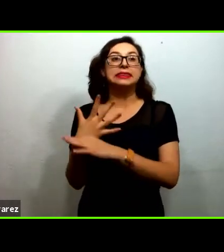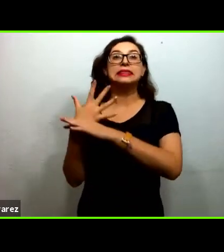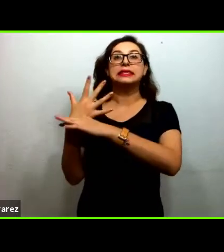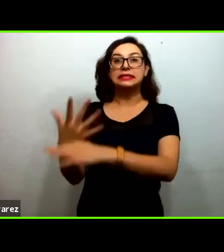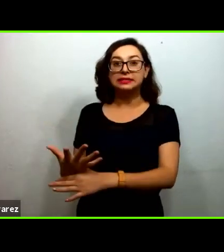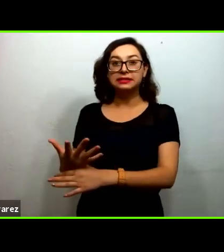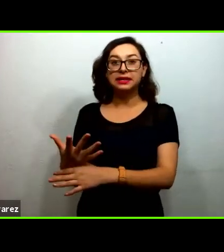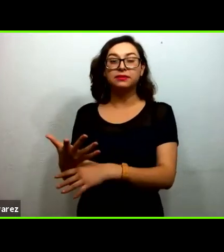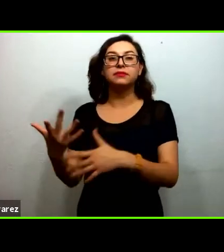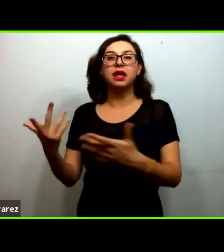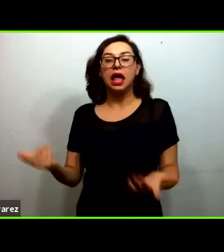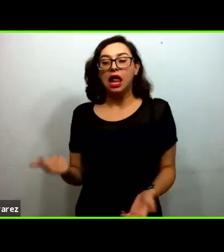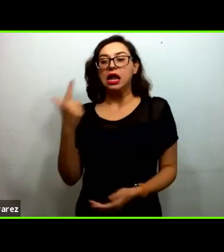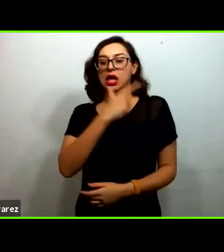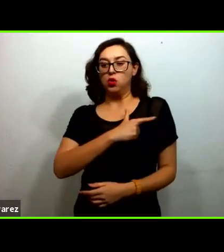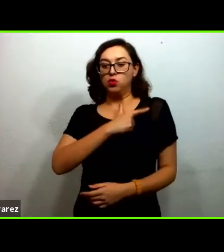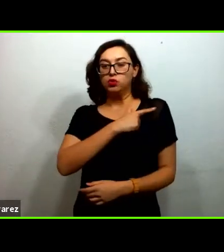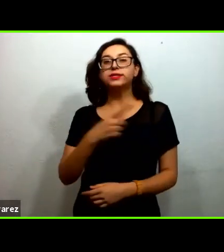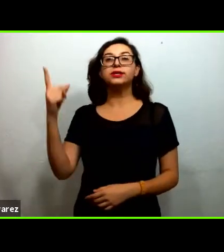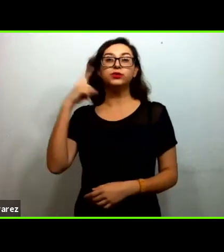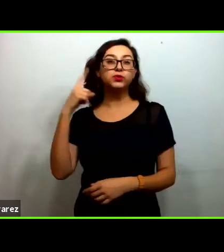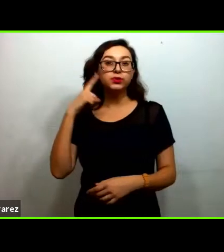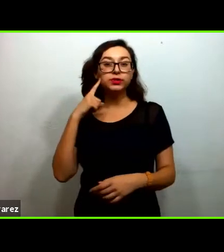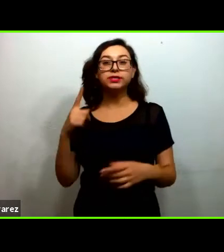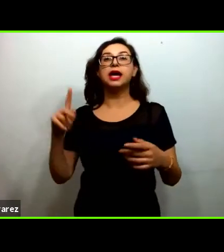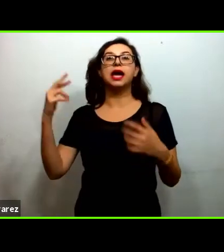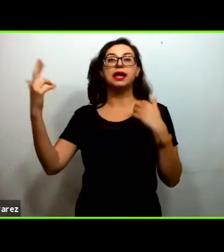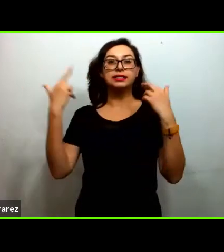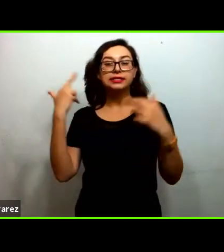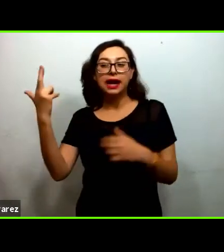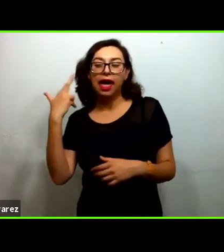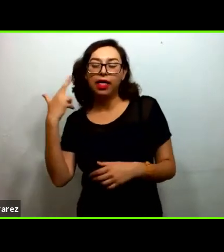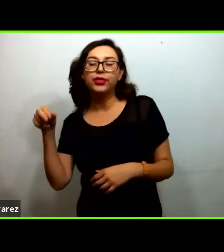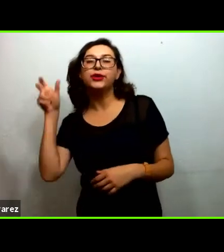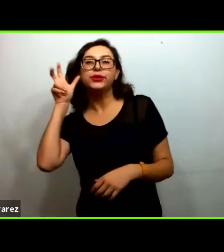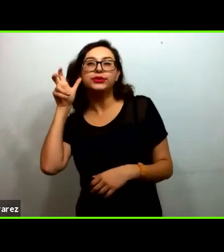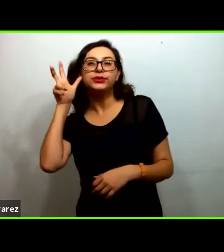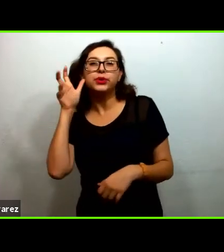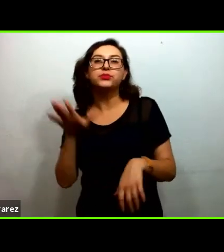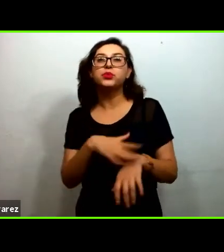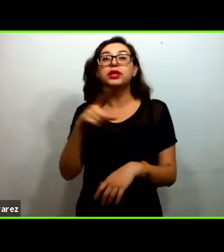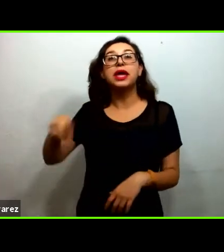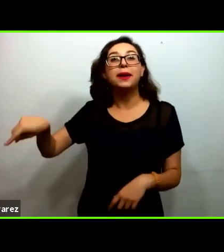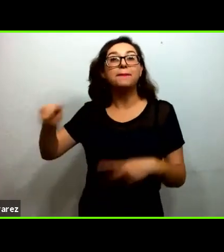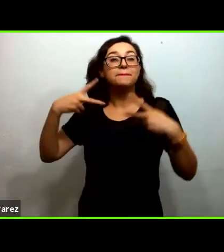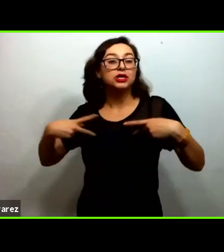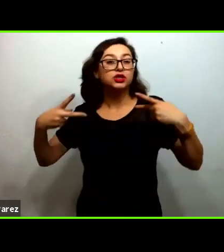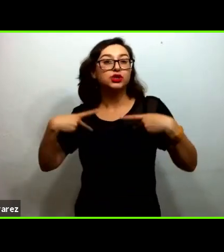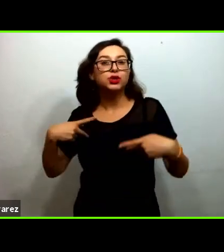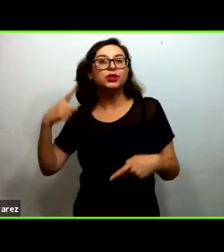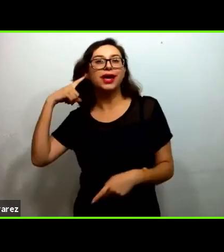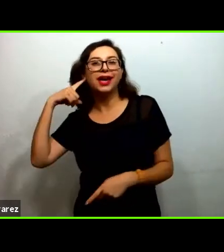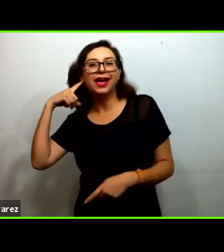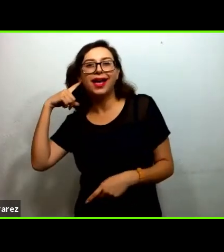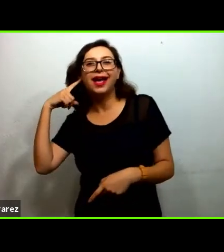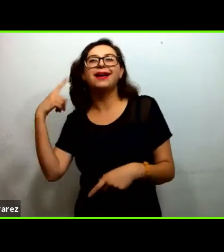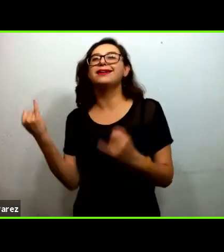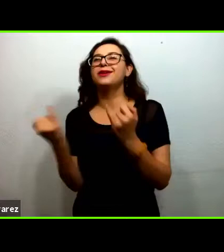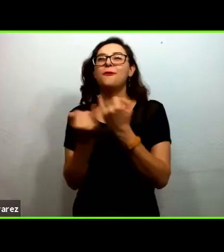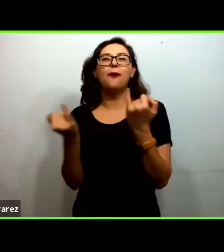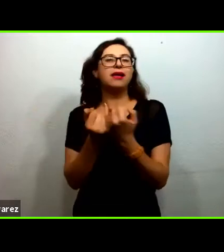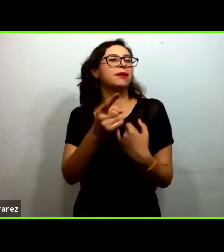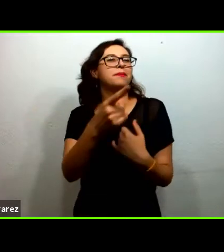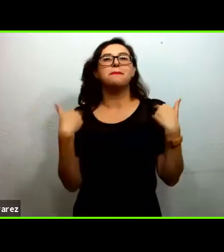escuchar los programas de radio porque quienes hablaban ahí hablaban como su maestra en la escuela